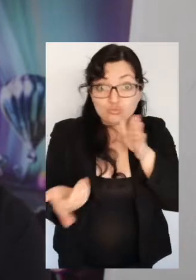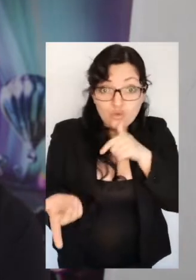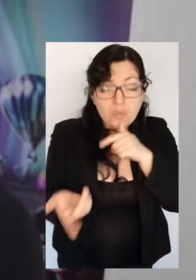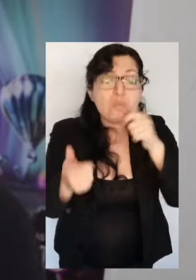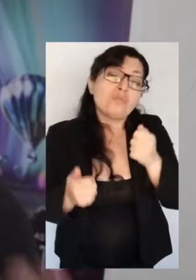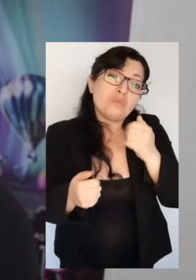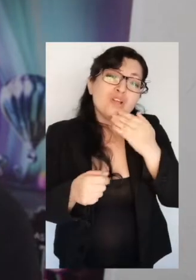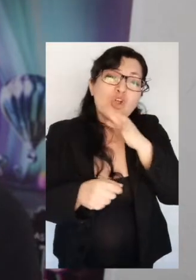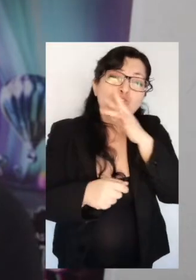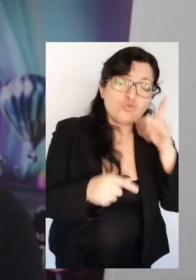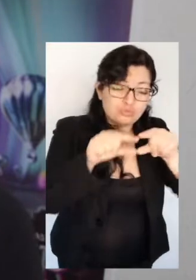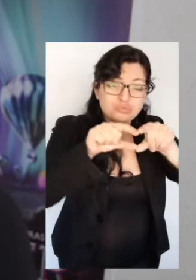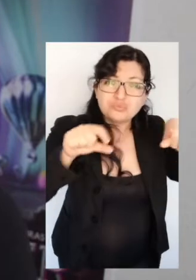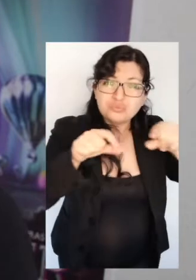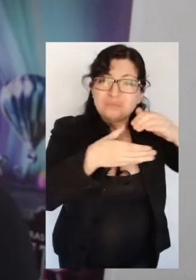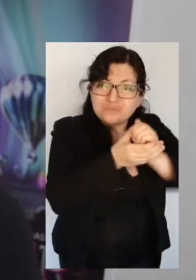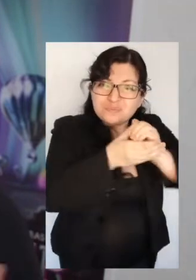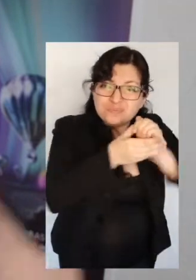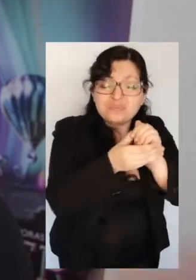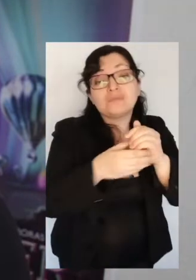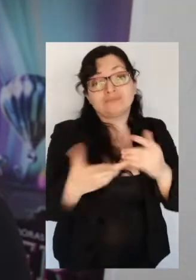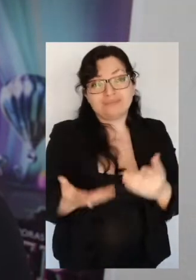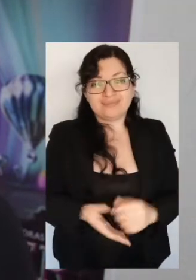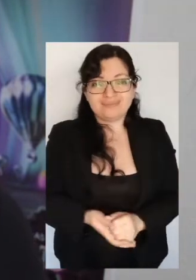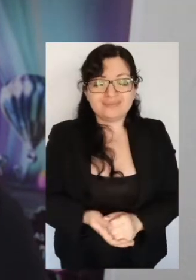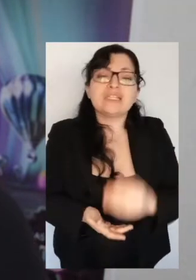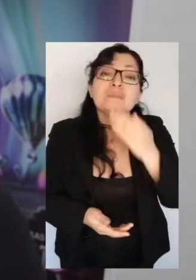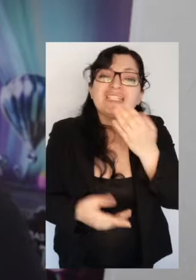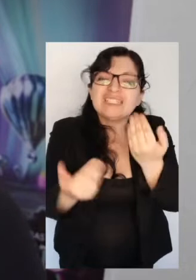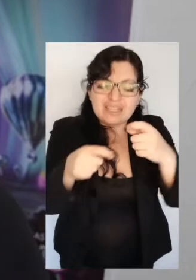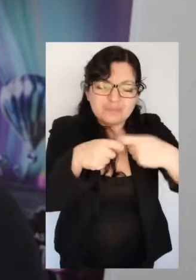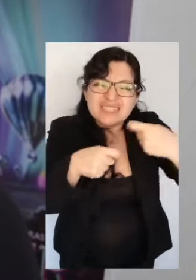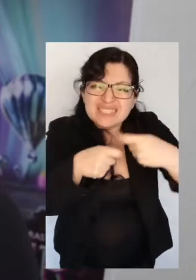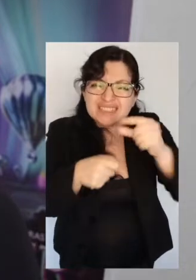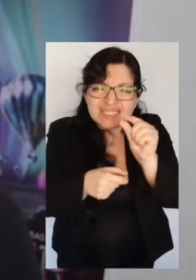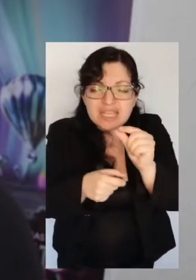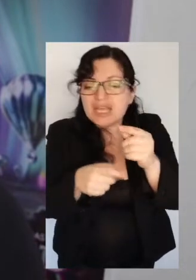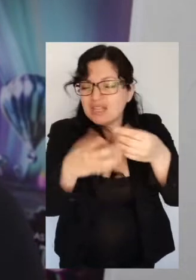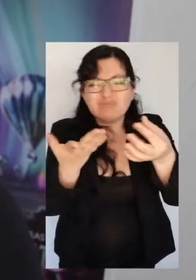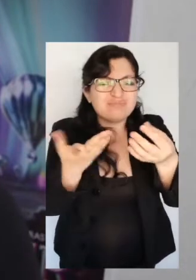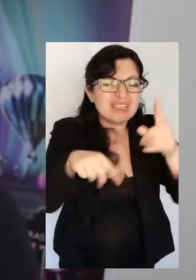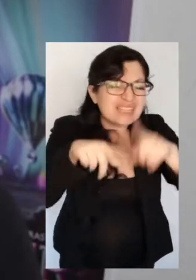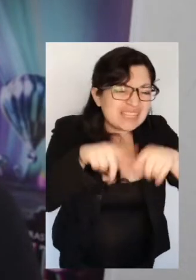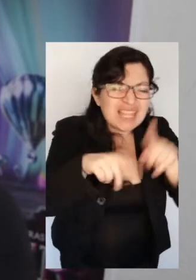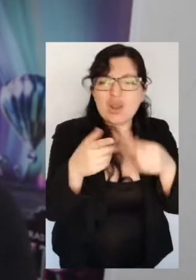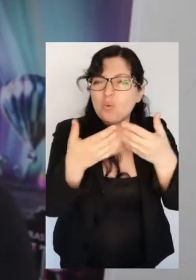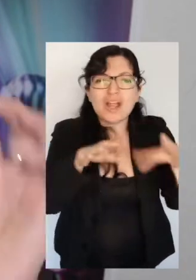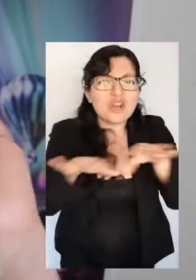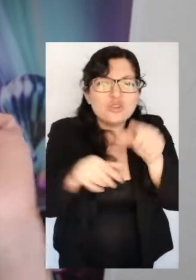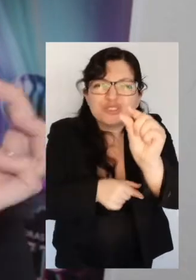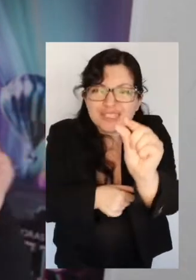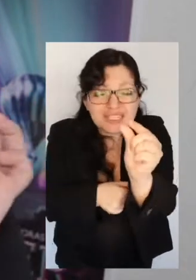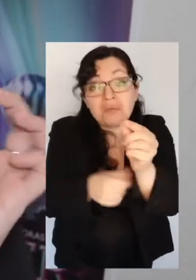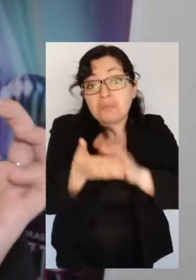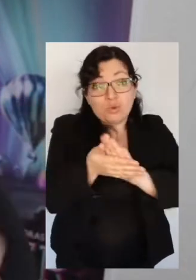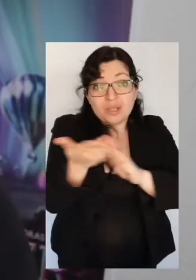puedes utilizar plasticina o plastilina. Piedras pequeñas, mostacillas, arena, cualquier objeto pequeño, por